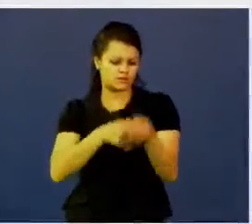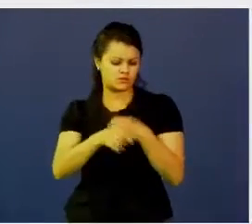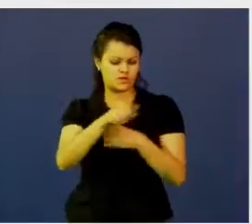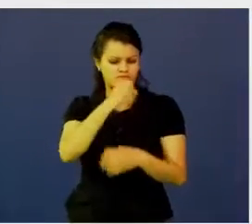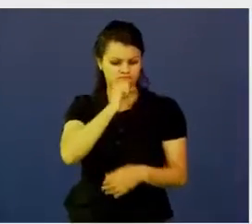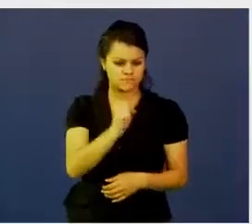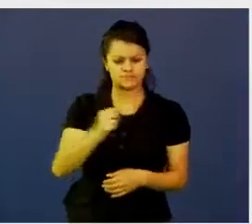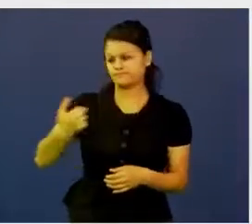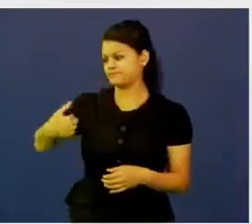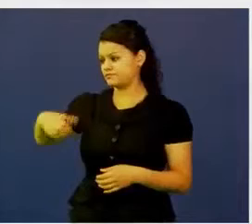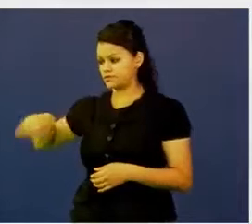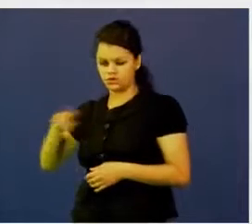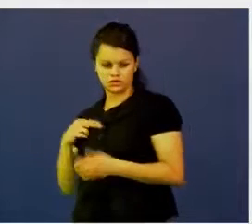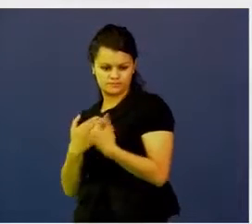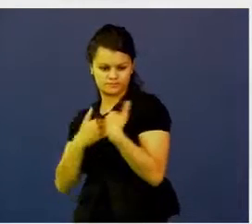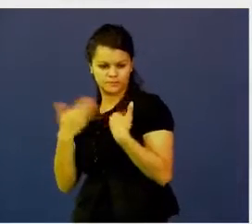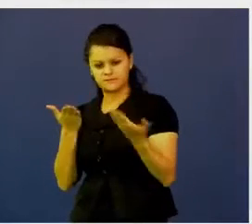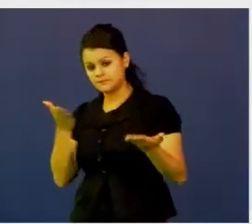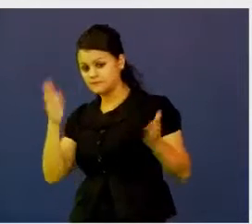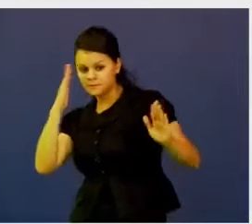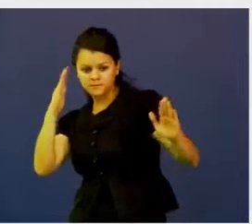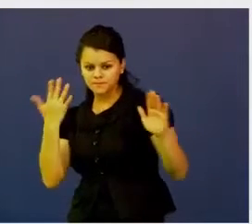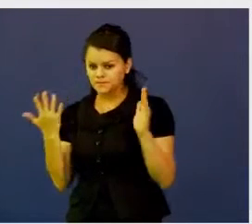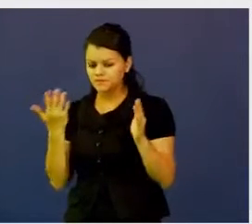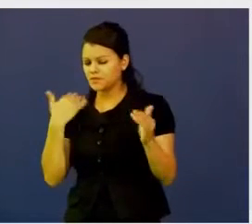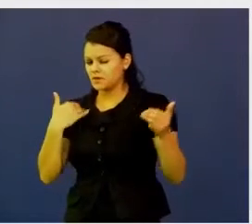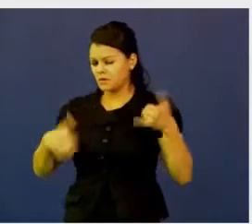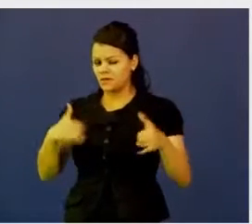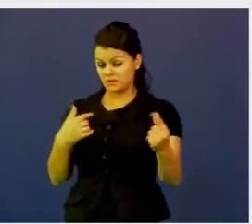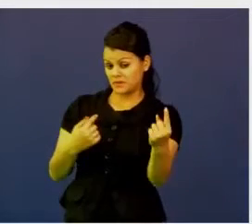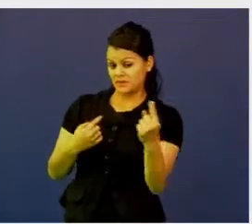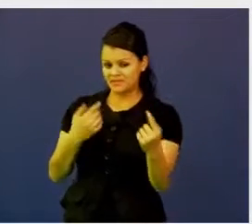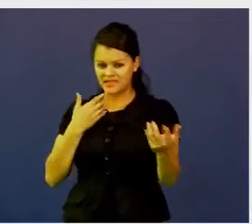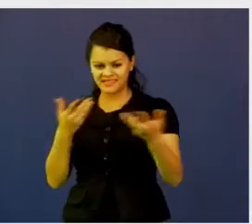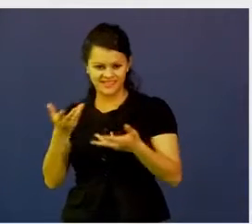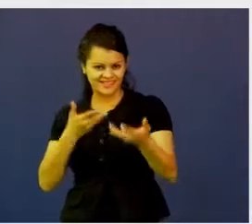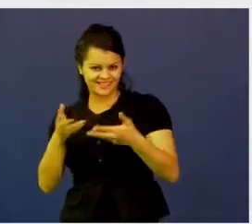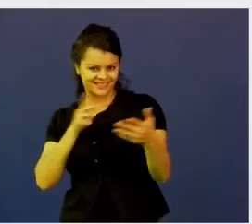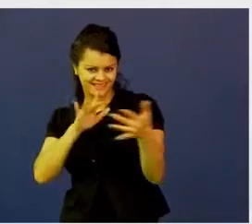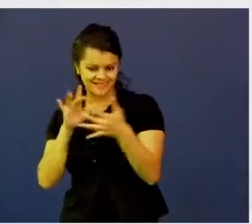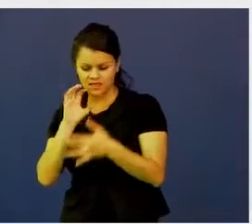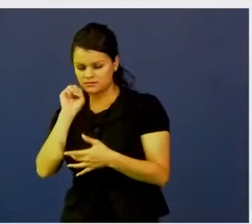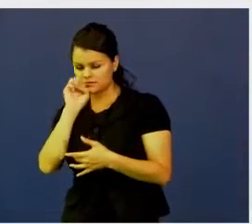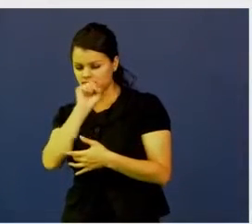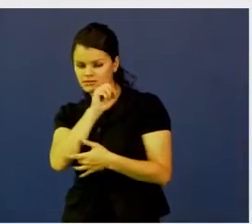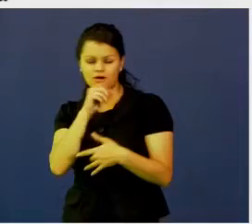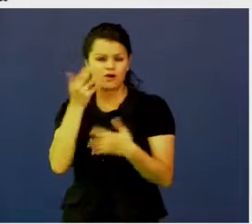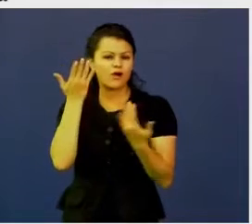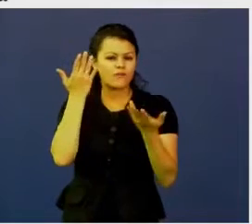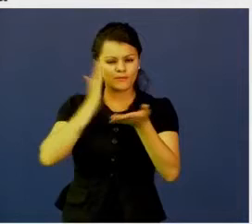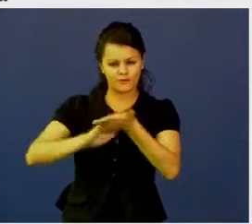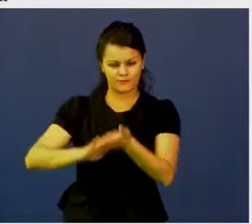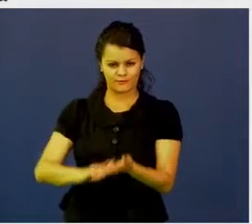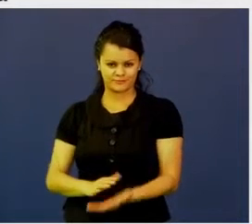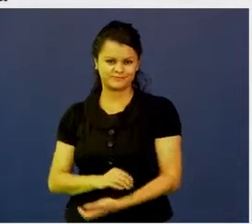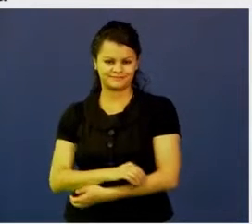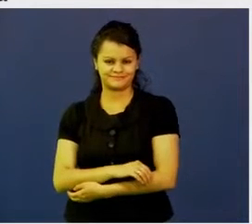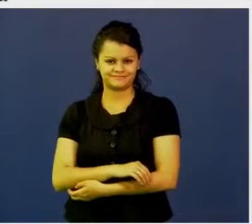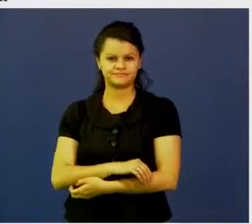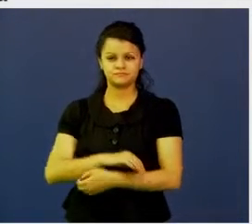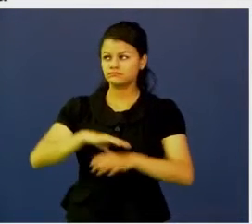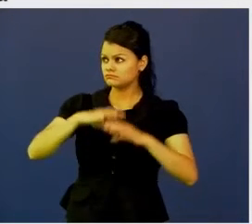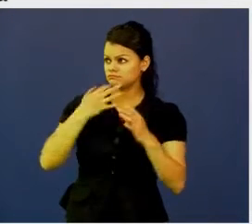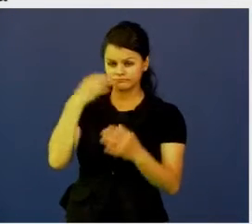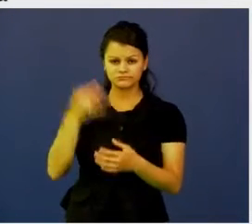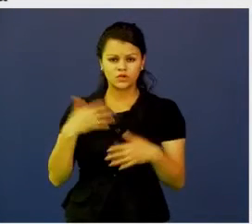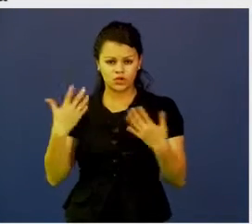somos los que prestamos el servicio y empezamos a jugar, empezamos a interactuar, empezamos a identificar cómo sería esa solución en el mundo real.